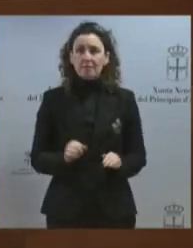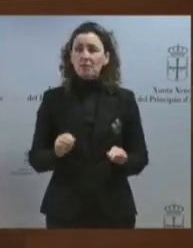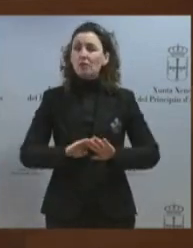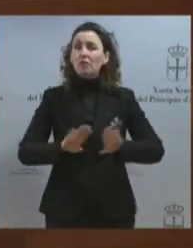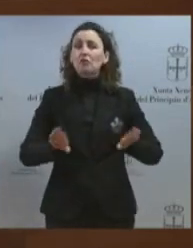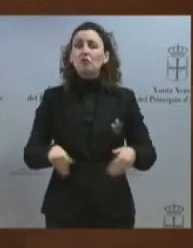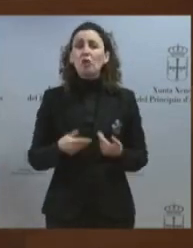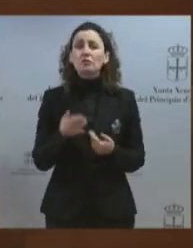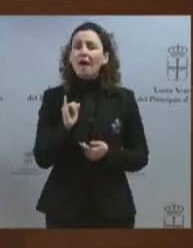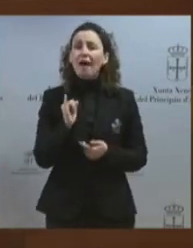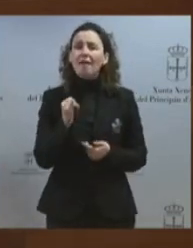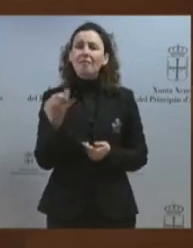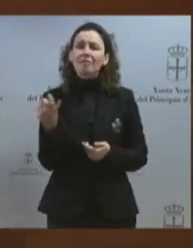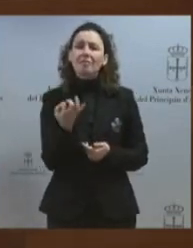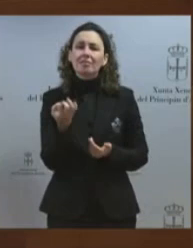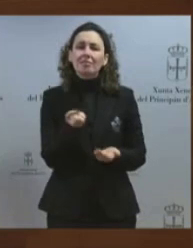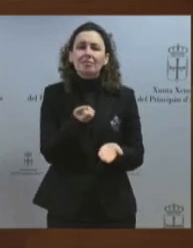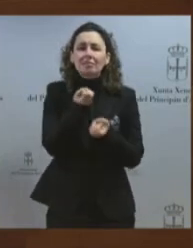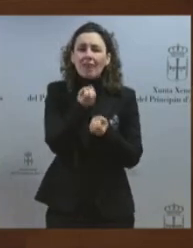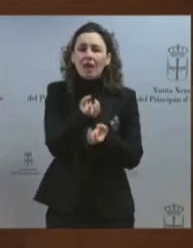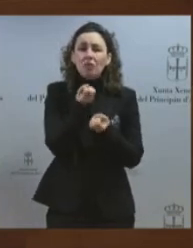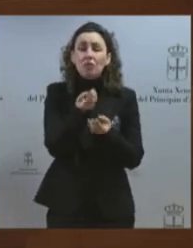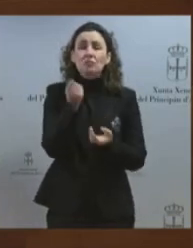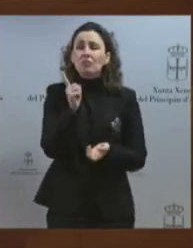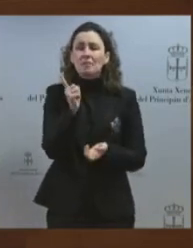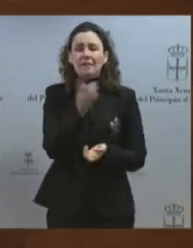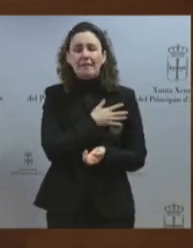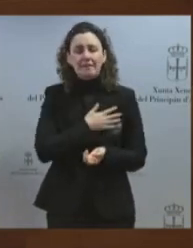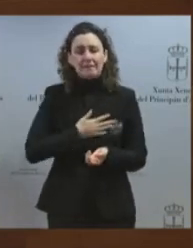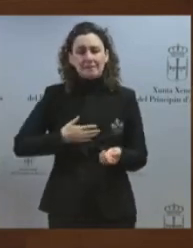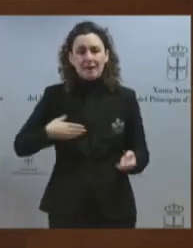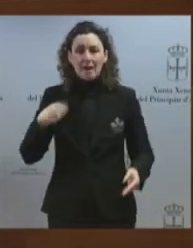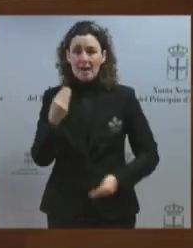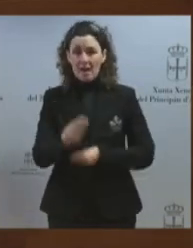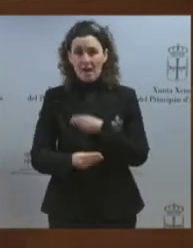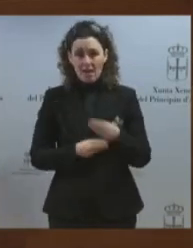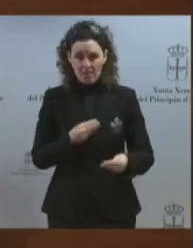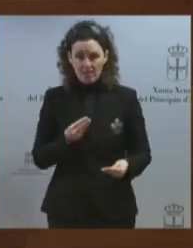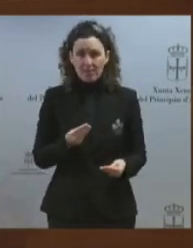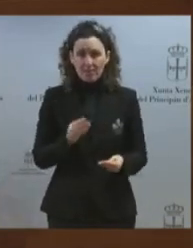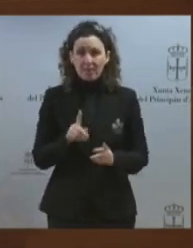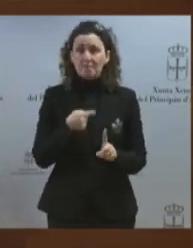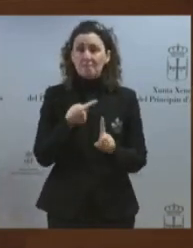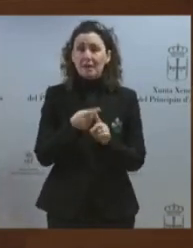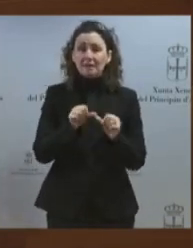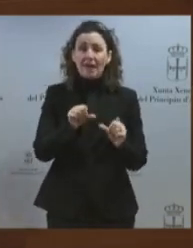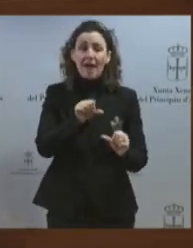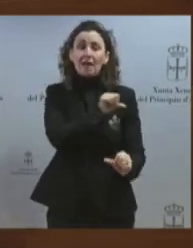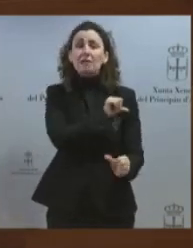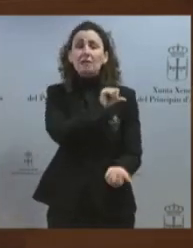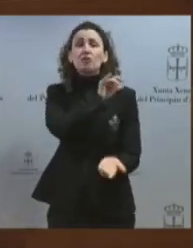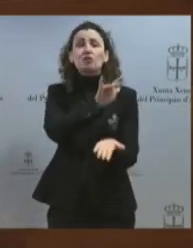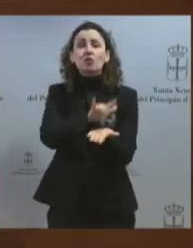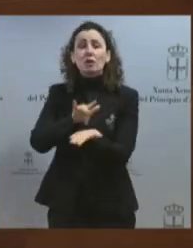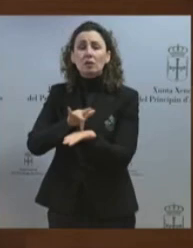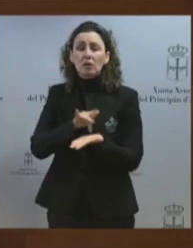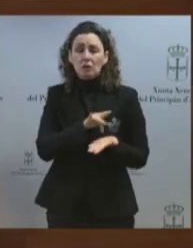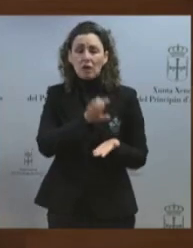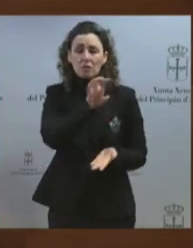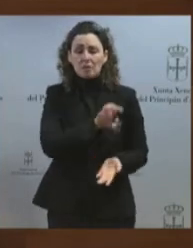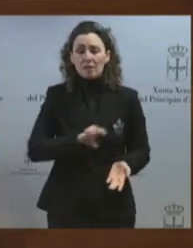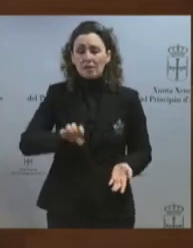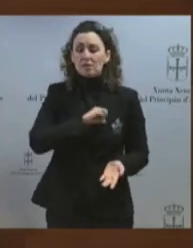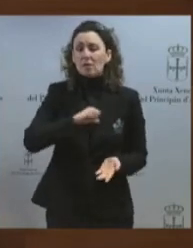falta voluntad, y además ya hay antecedentes similares en otras comunidades autónomas. Por ejemplo, el